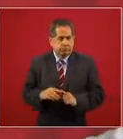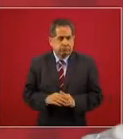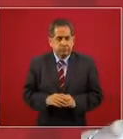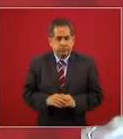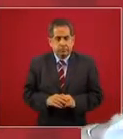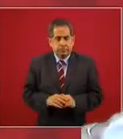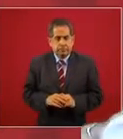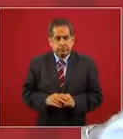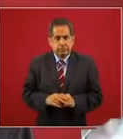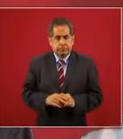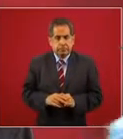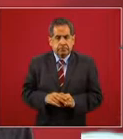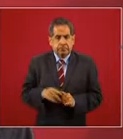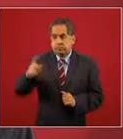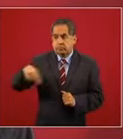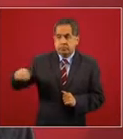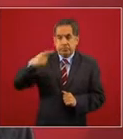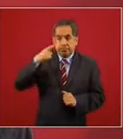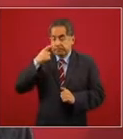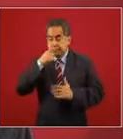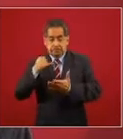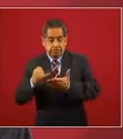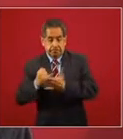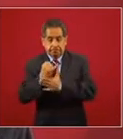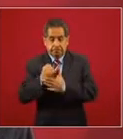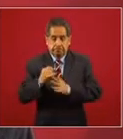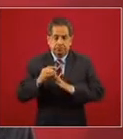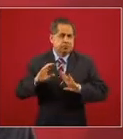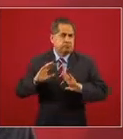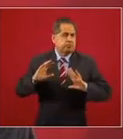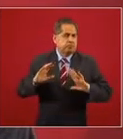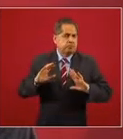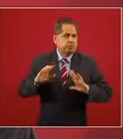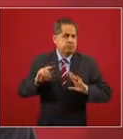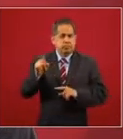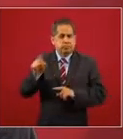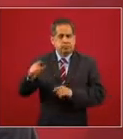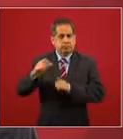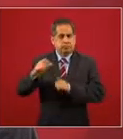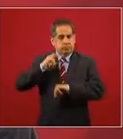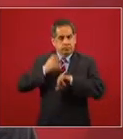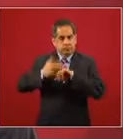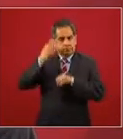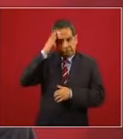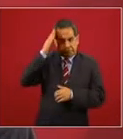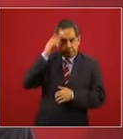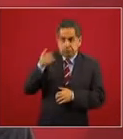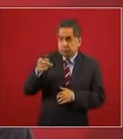decisión que tome el fiscal el el